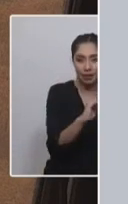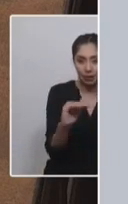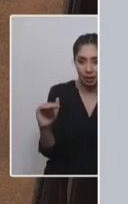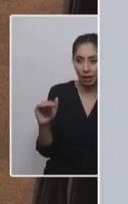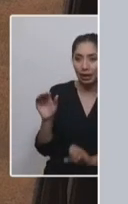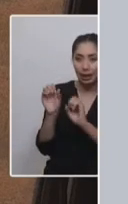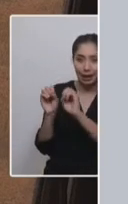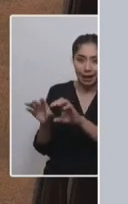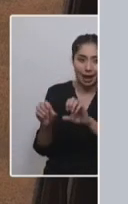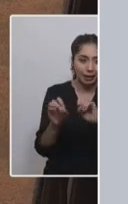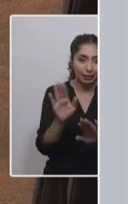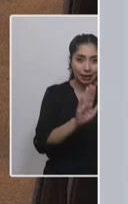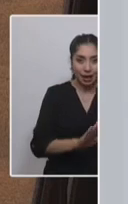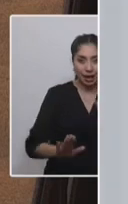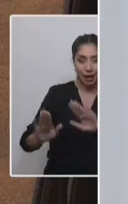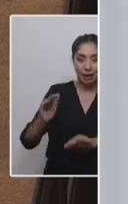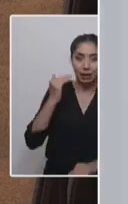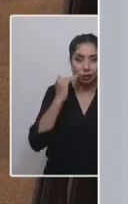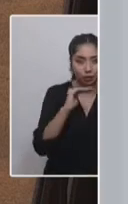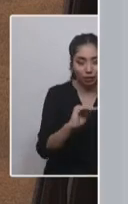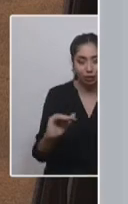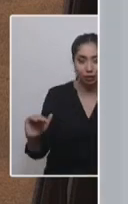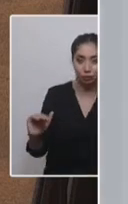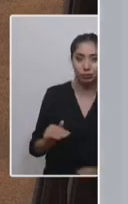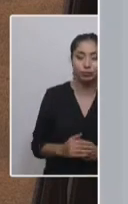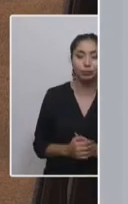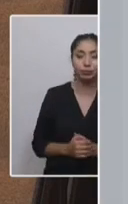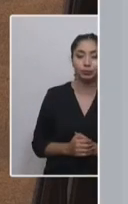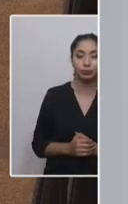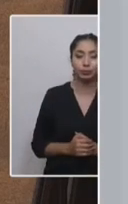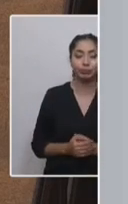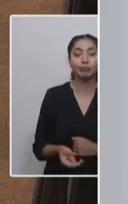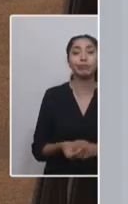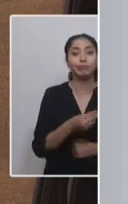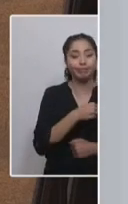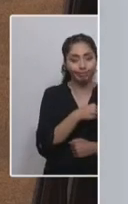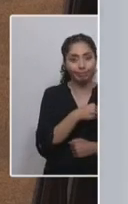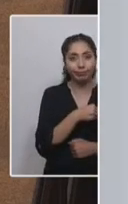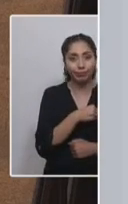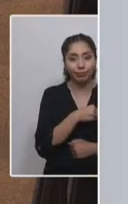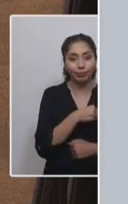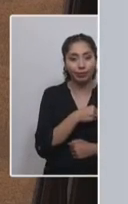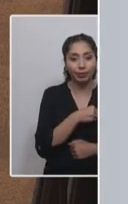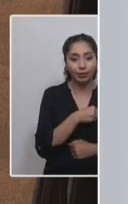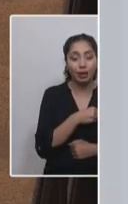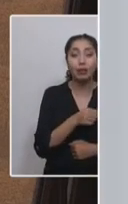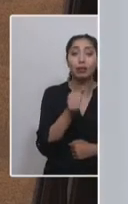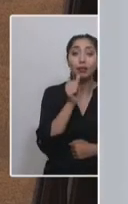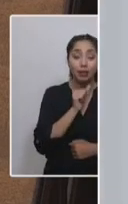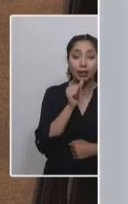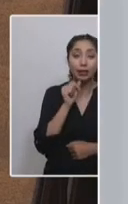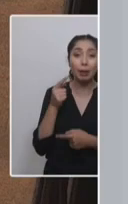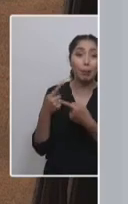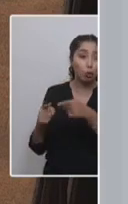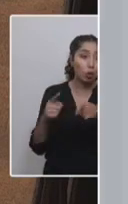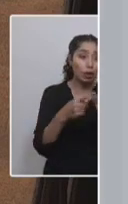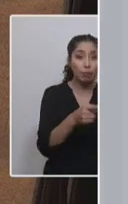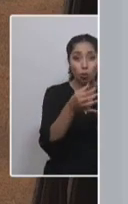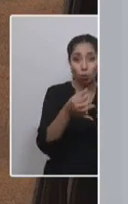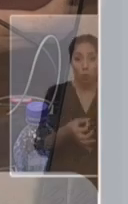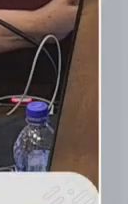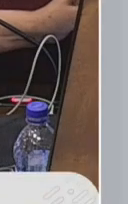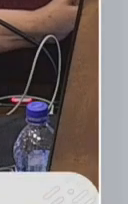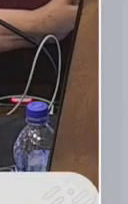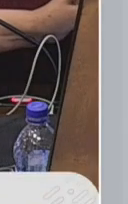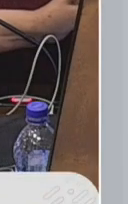las realidades que están ocurriendo en las sociedades actuales y las tendencias mundiales en cambio de poder judicial. Ahora, de estas